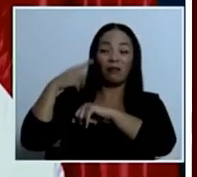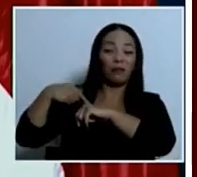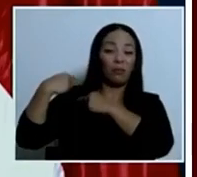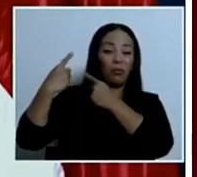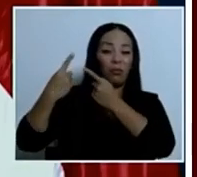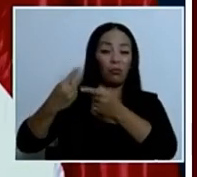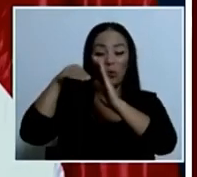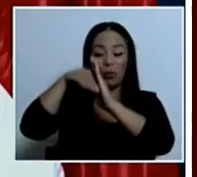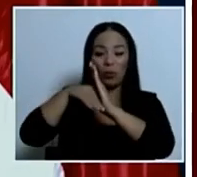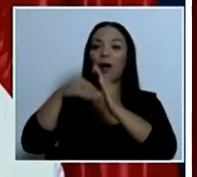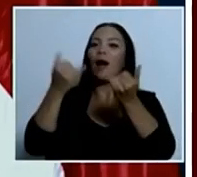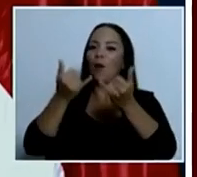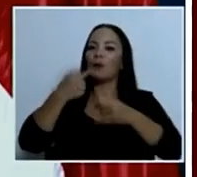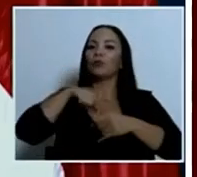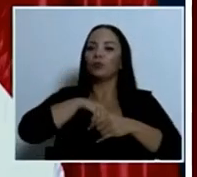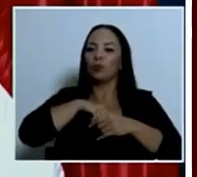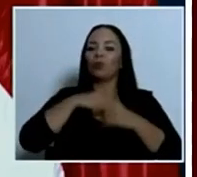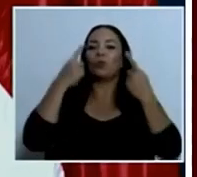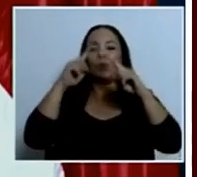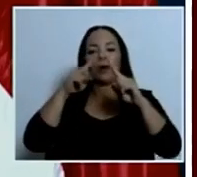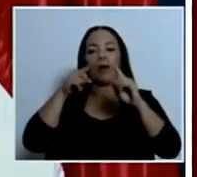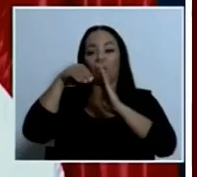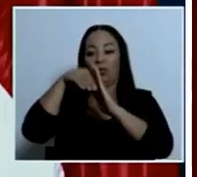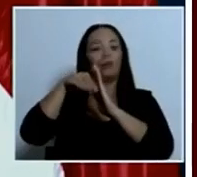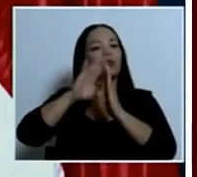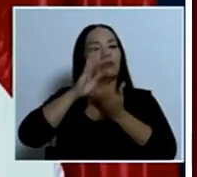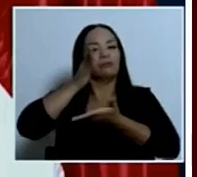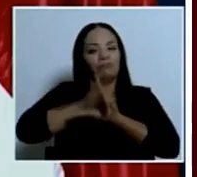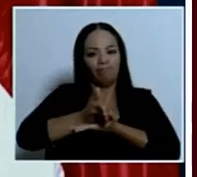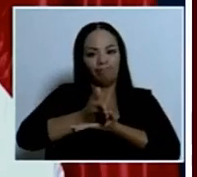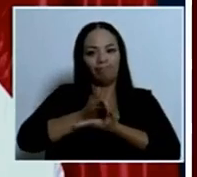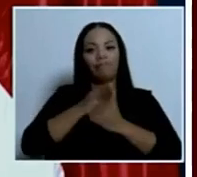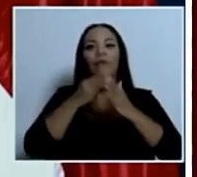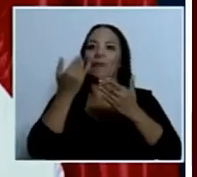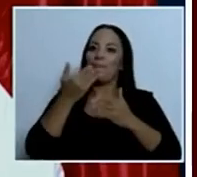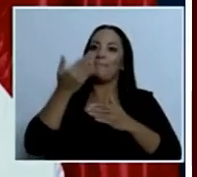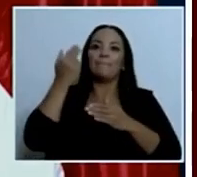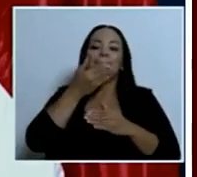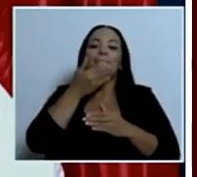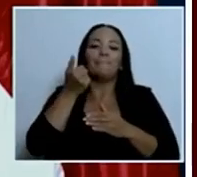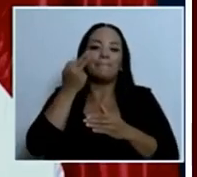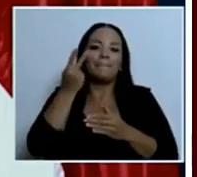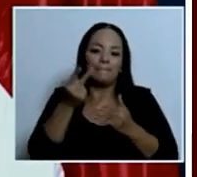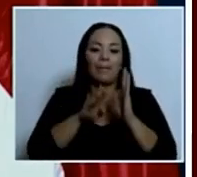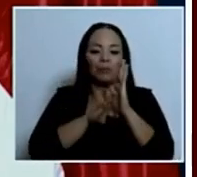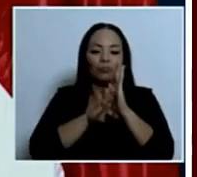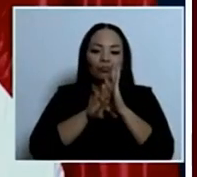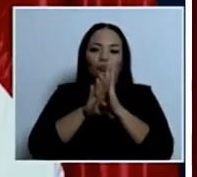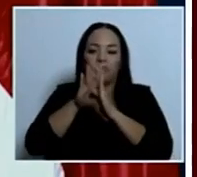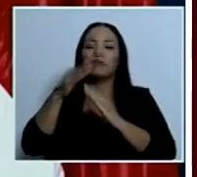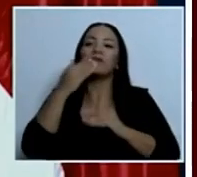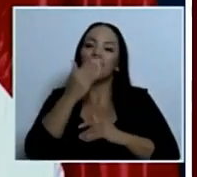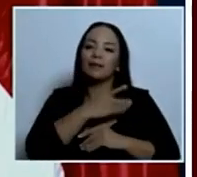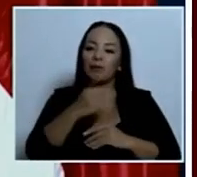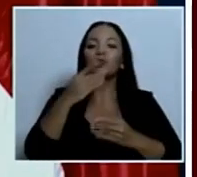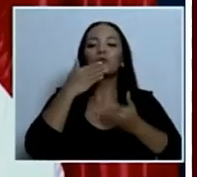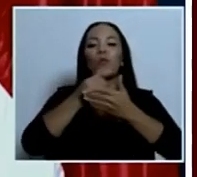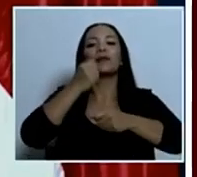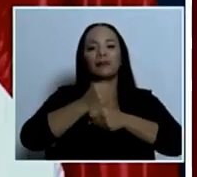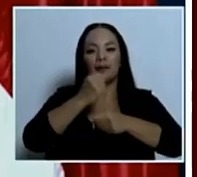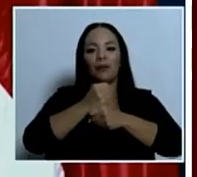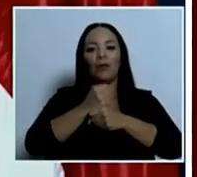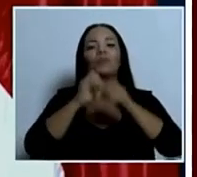arrestar, parar y estamos viendo mucha mejora. Gracias a Dios y al buen trabajo del